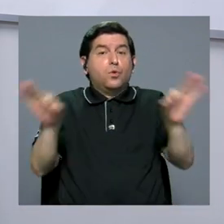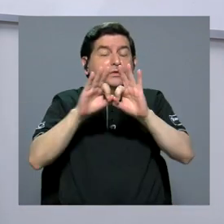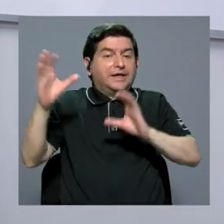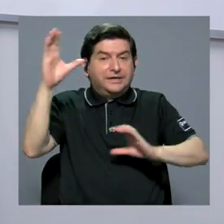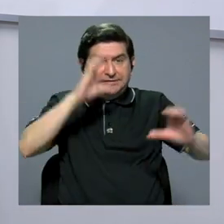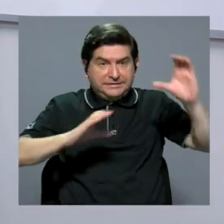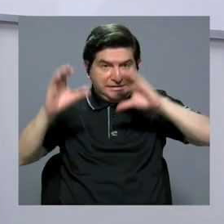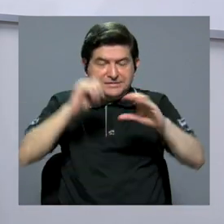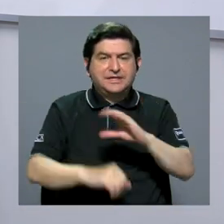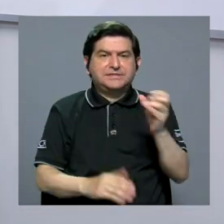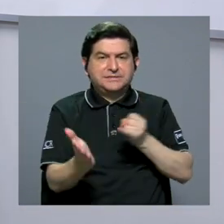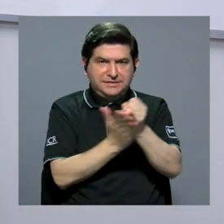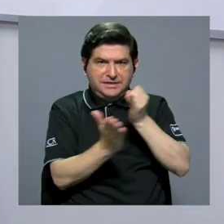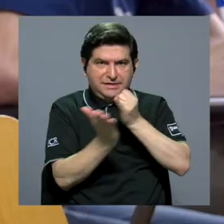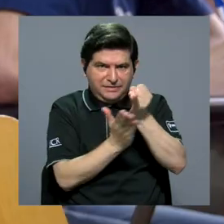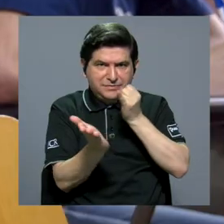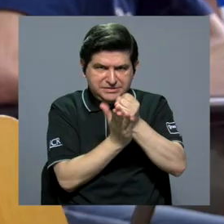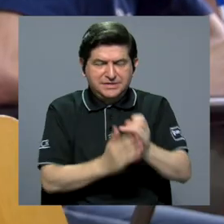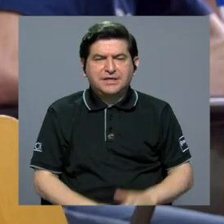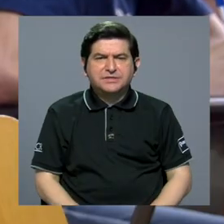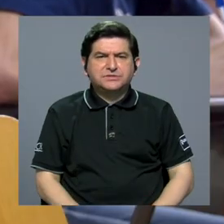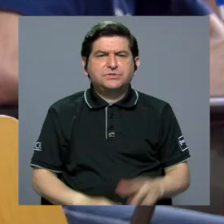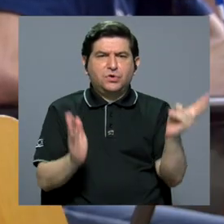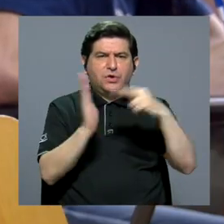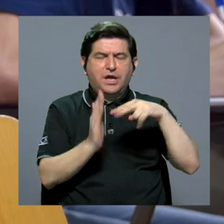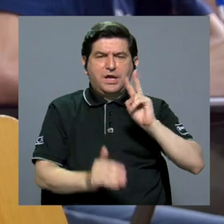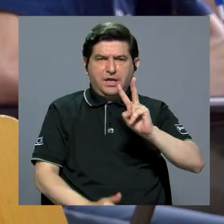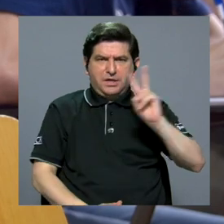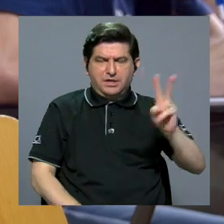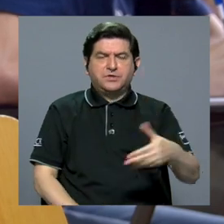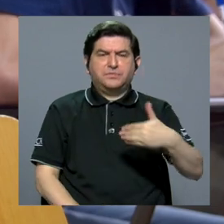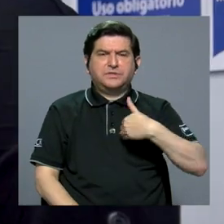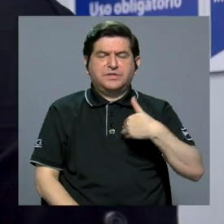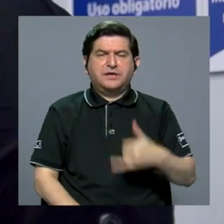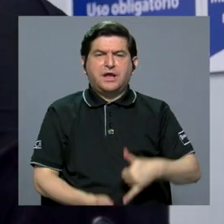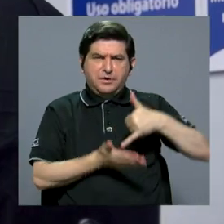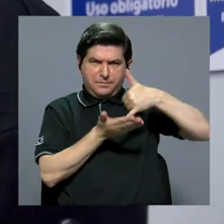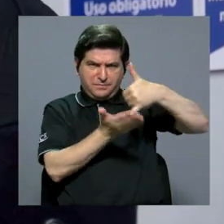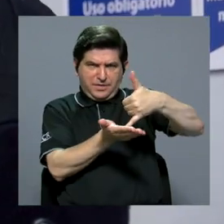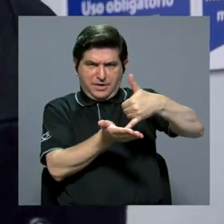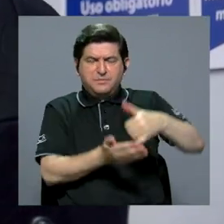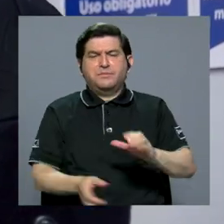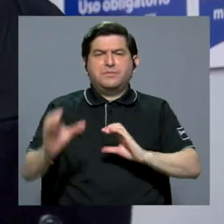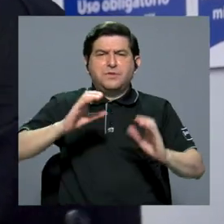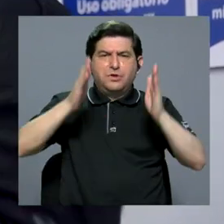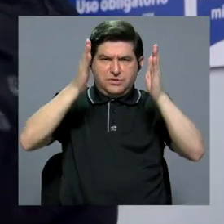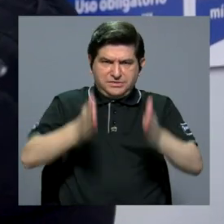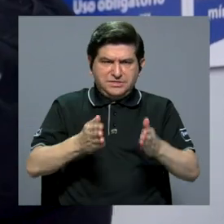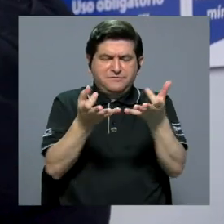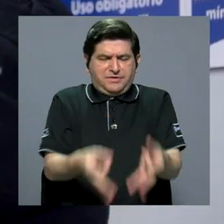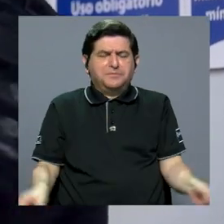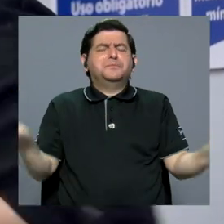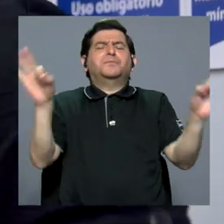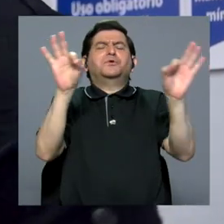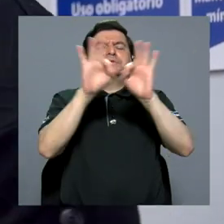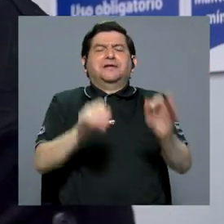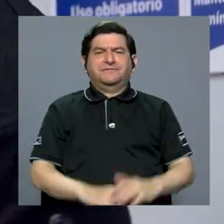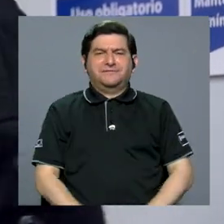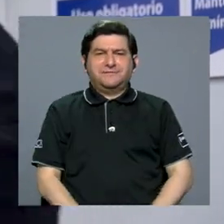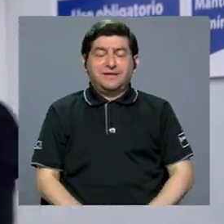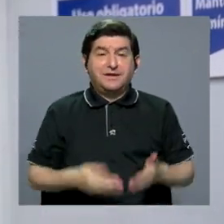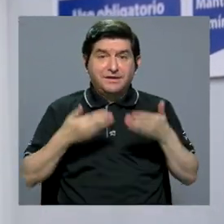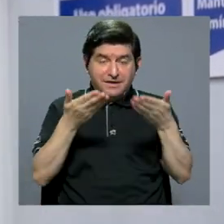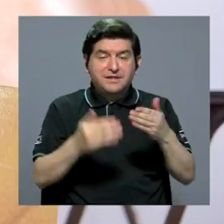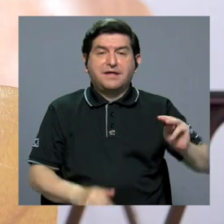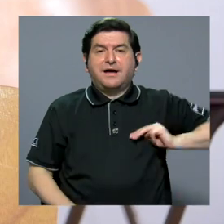ciencia y a la investigación, este 2022 recibió el reconocimiento de científica destacada, el cual